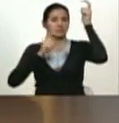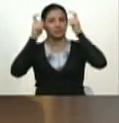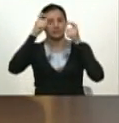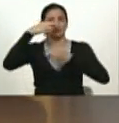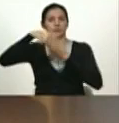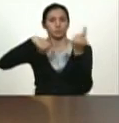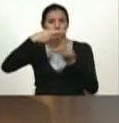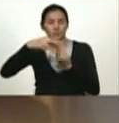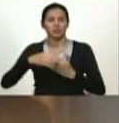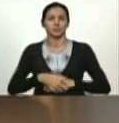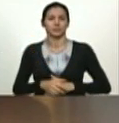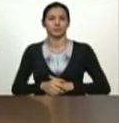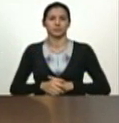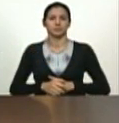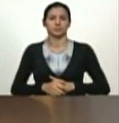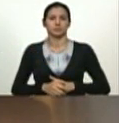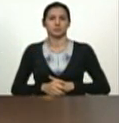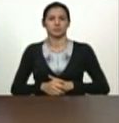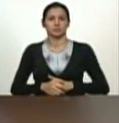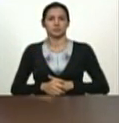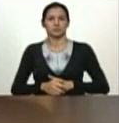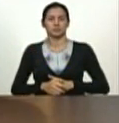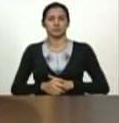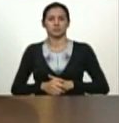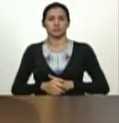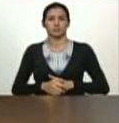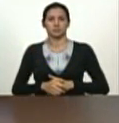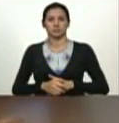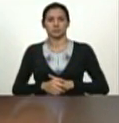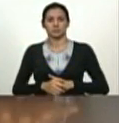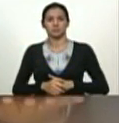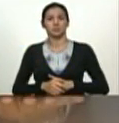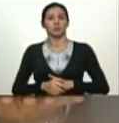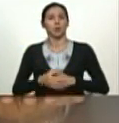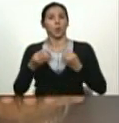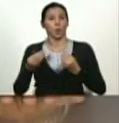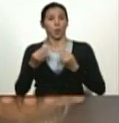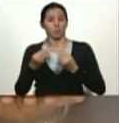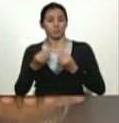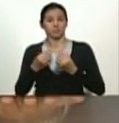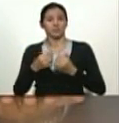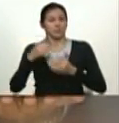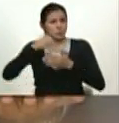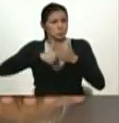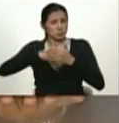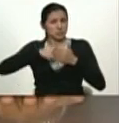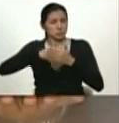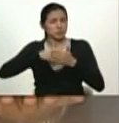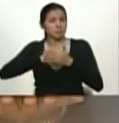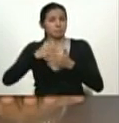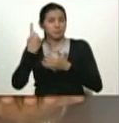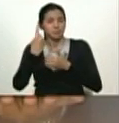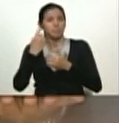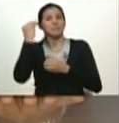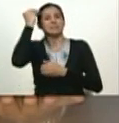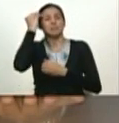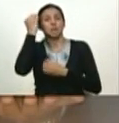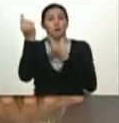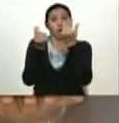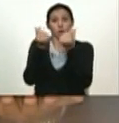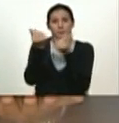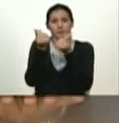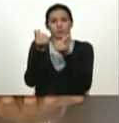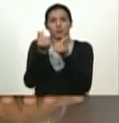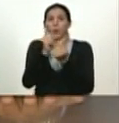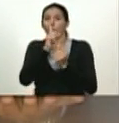revolucionario. Que se ha construido el calor de estas luchas que surgió como un pensamiento económico y una opción